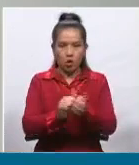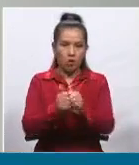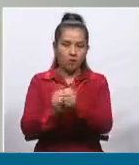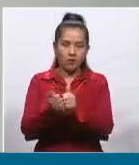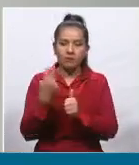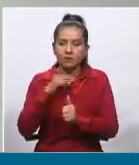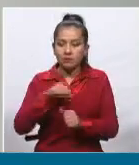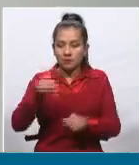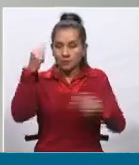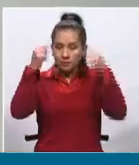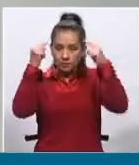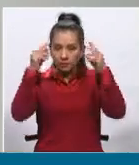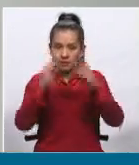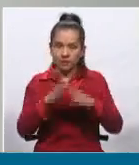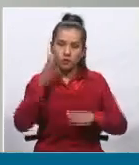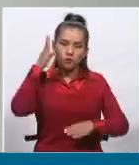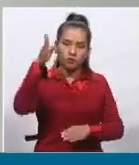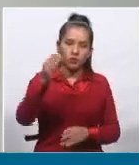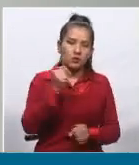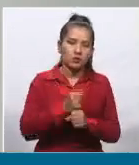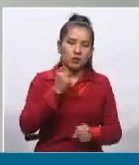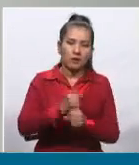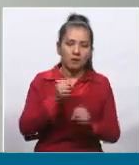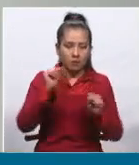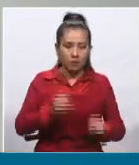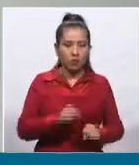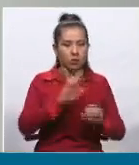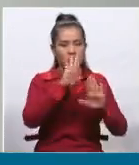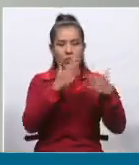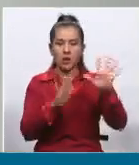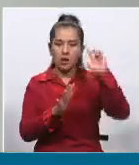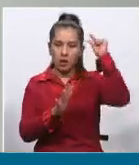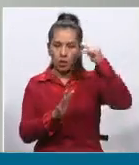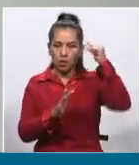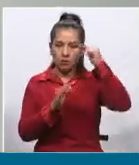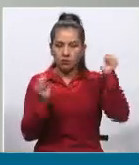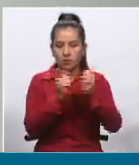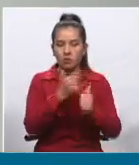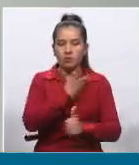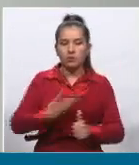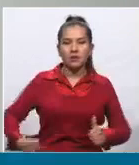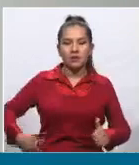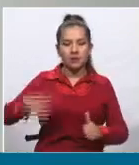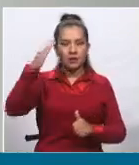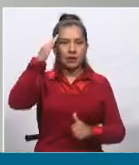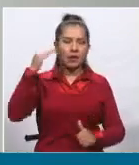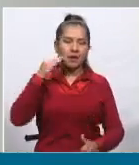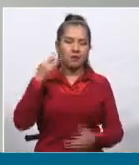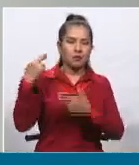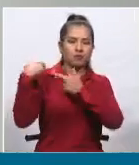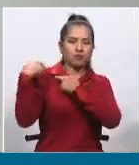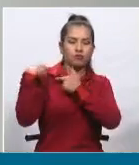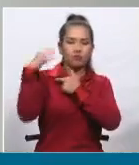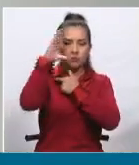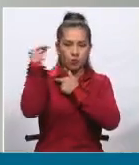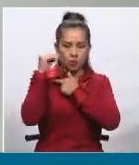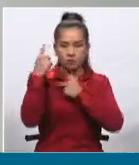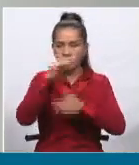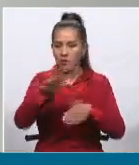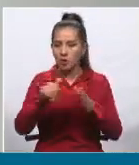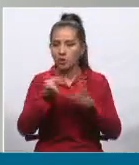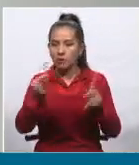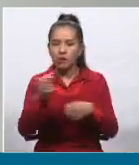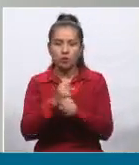acciones muy concretas que está encarando el gobierno nacional, le comieron la cabeza al presidente Lucho, para que todos nuestros exportadores y